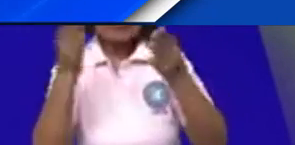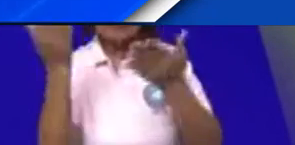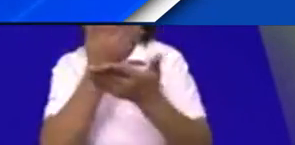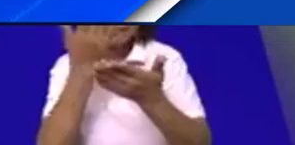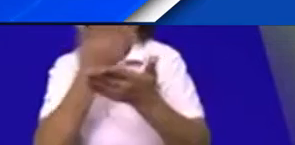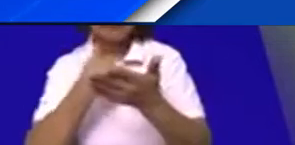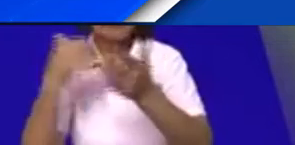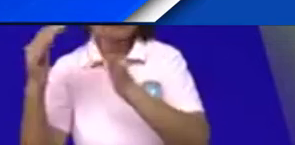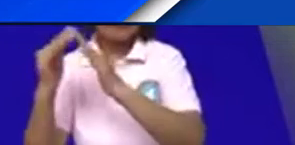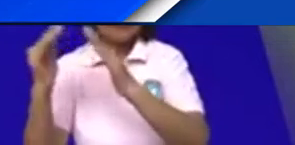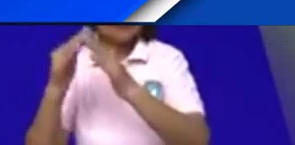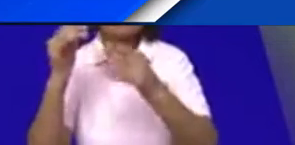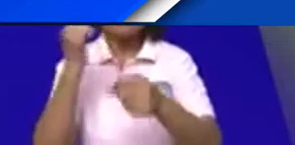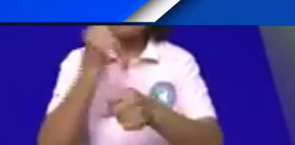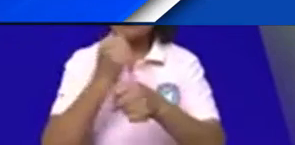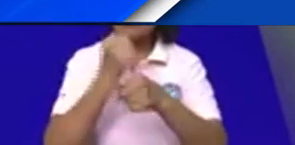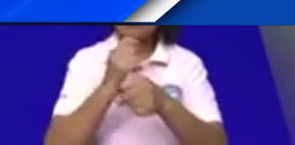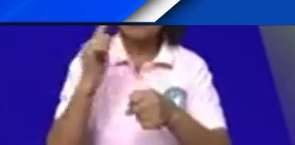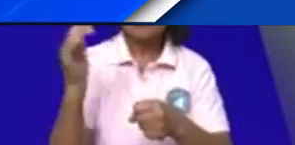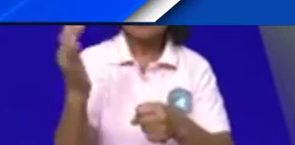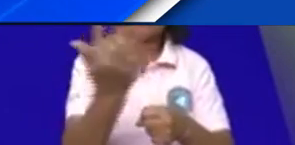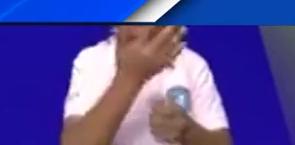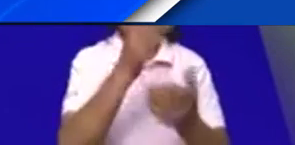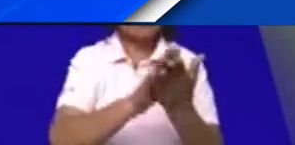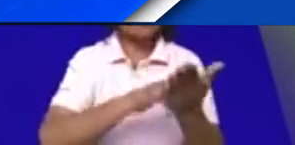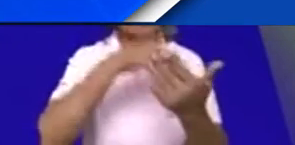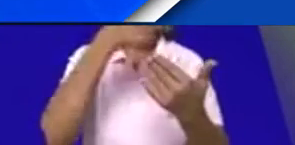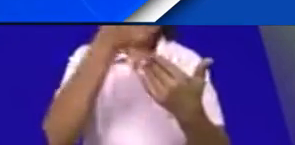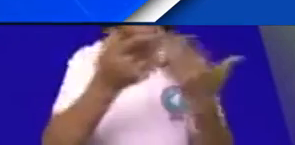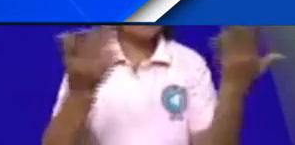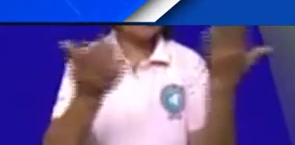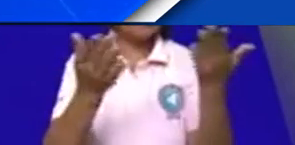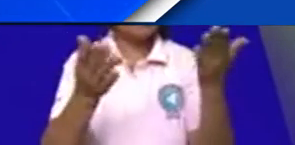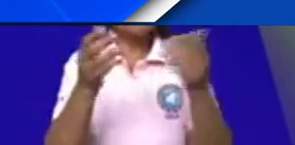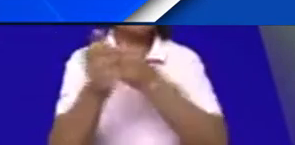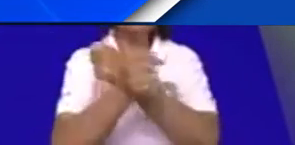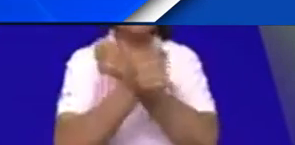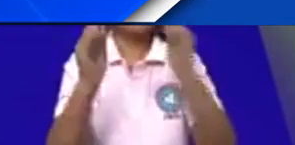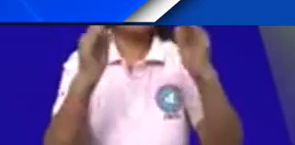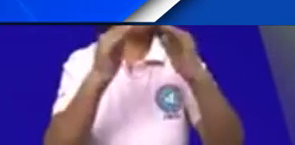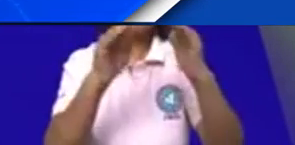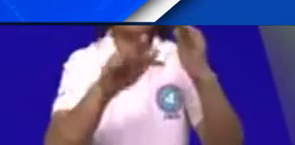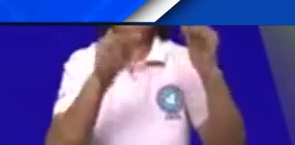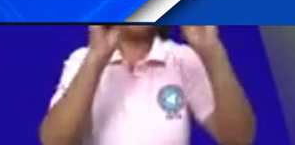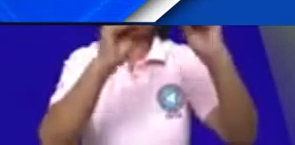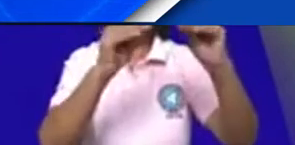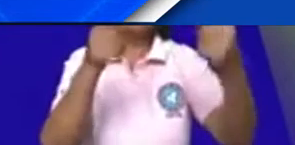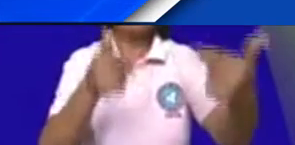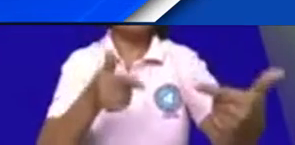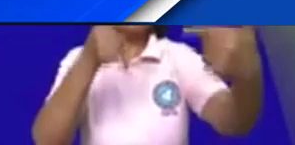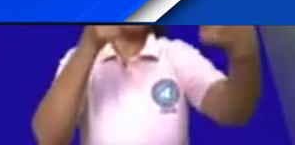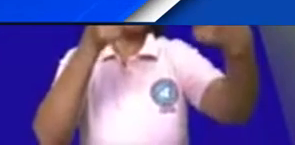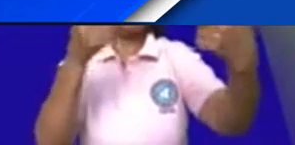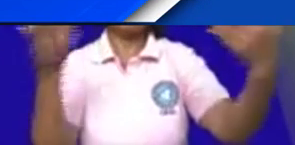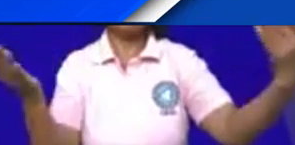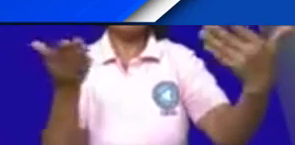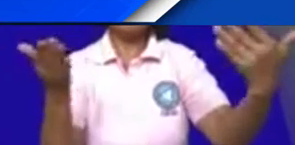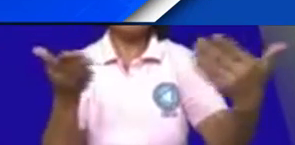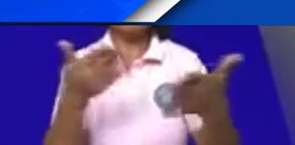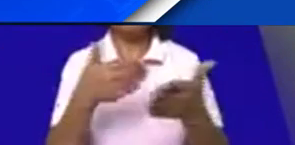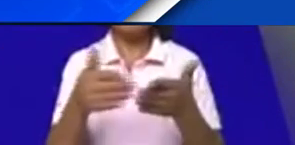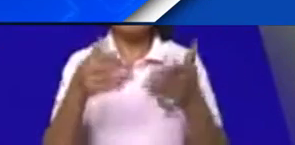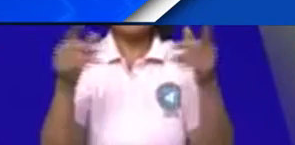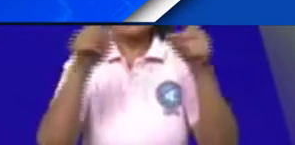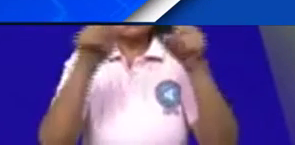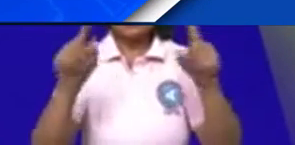trabajar en toda la construcción de ese currículo para servirlo en un entorno virtual, el acceso a